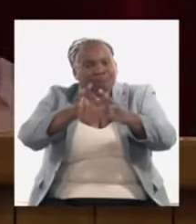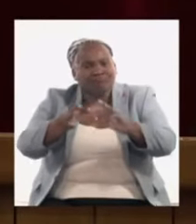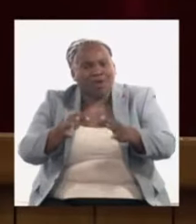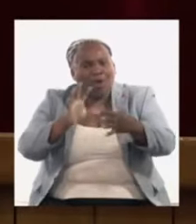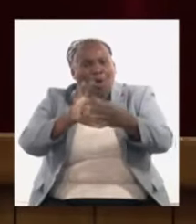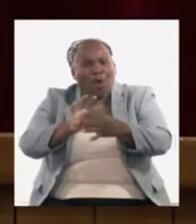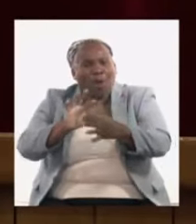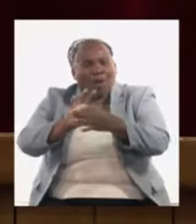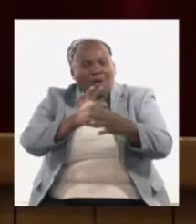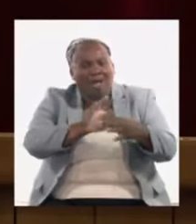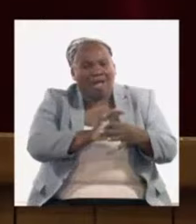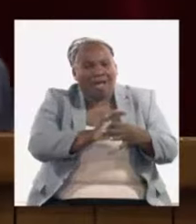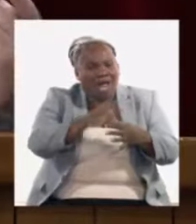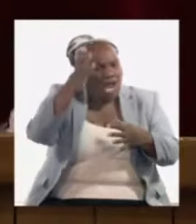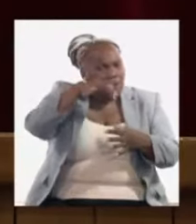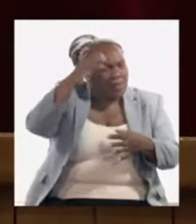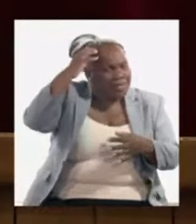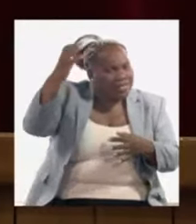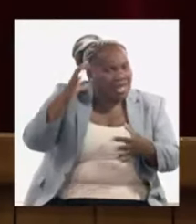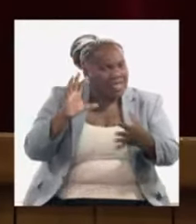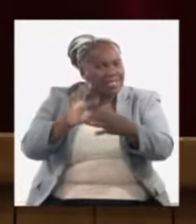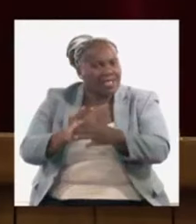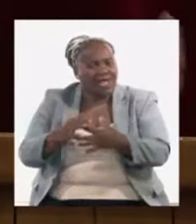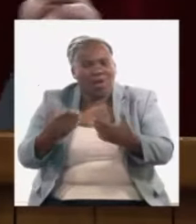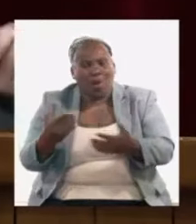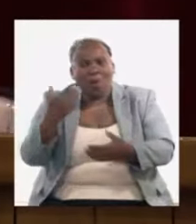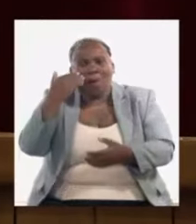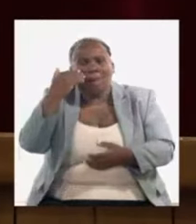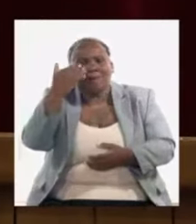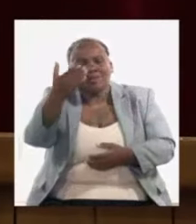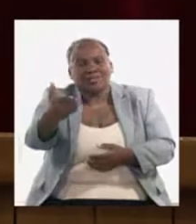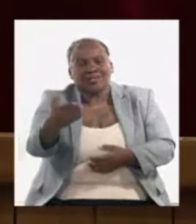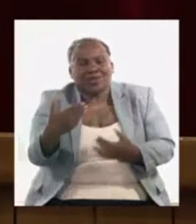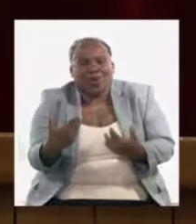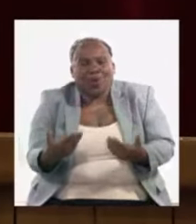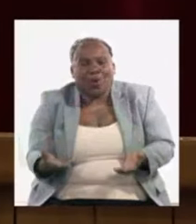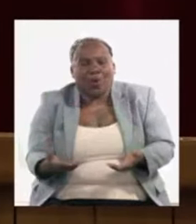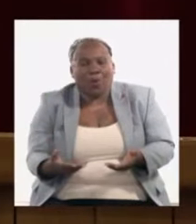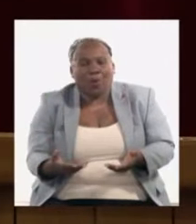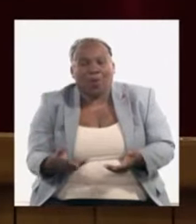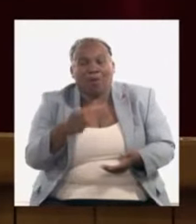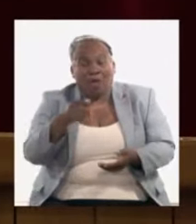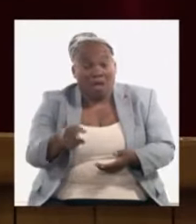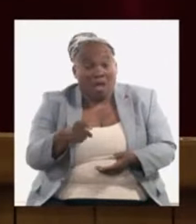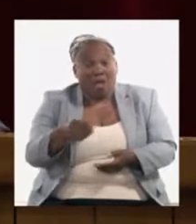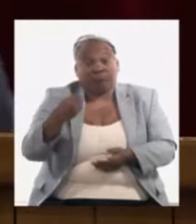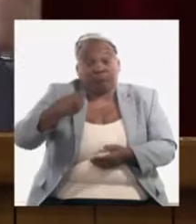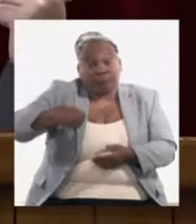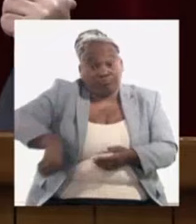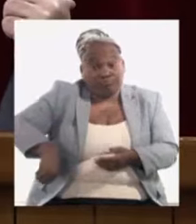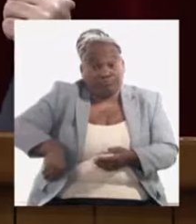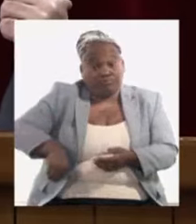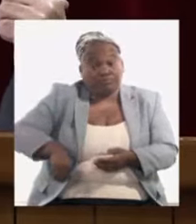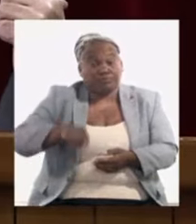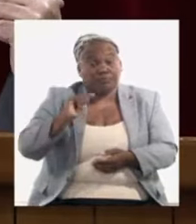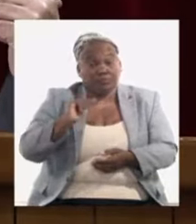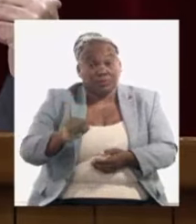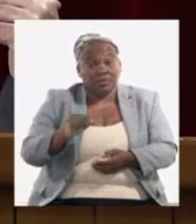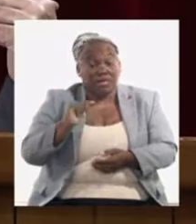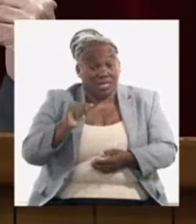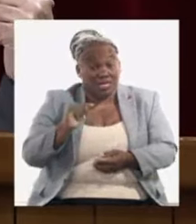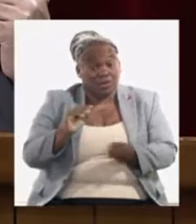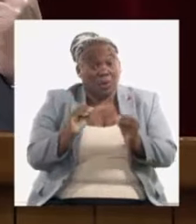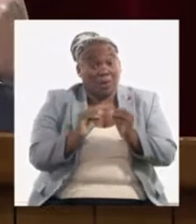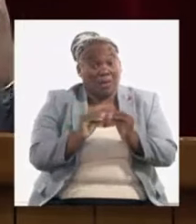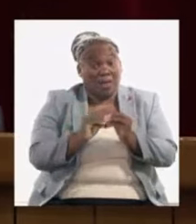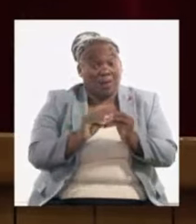no estatales y estatales desde una visión desde la empresa estatal para hacer un máximo aprovechamiento de esas capacidades ociosas tiene que ver con el producto interno